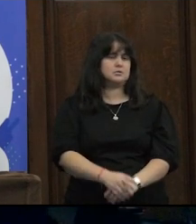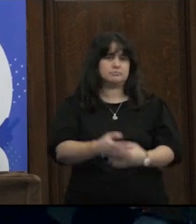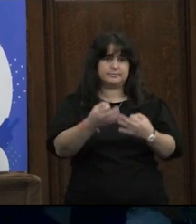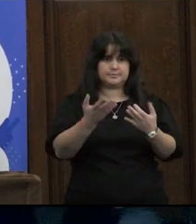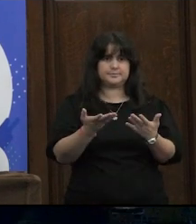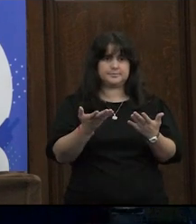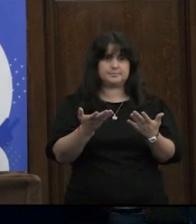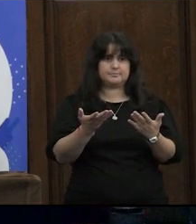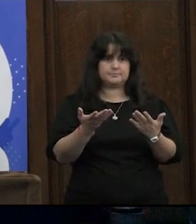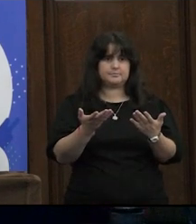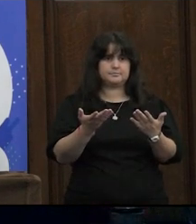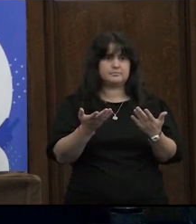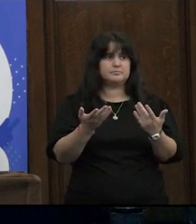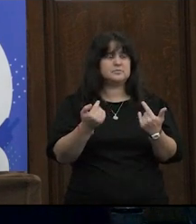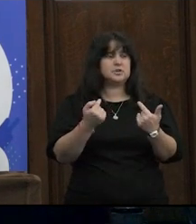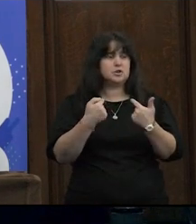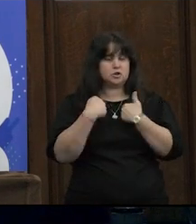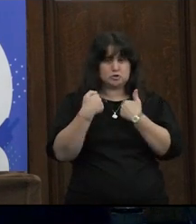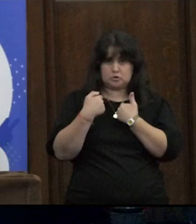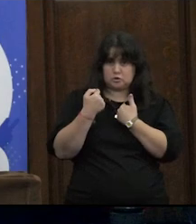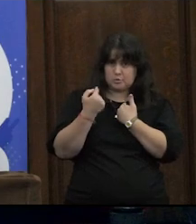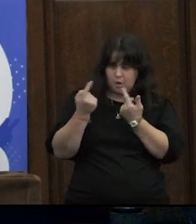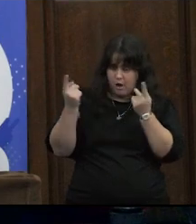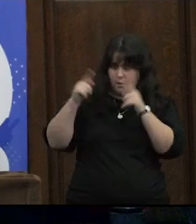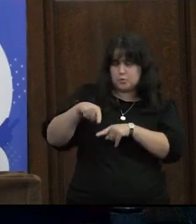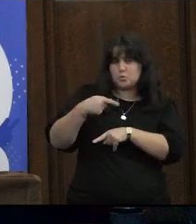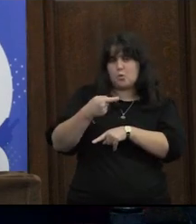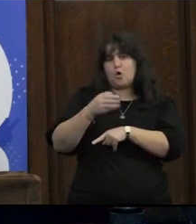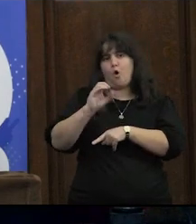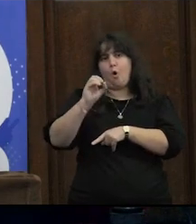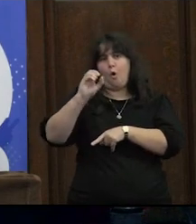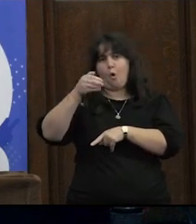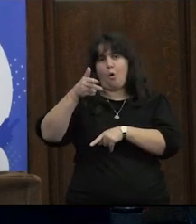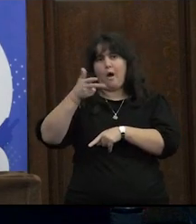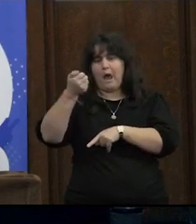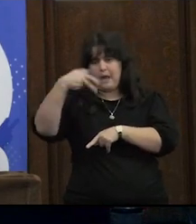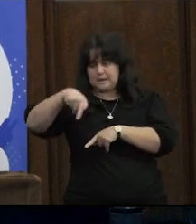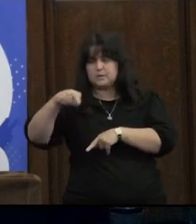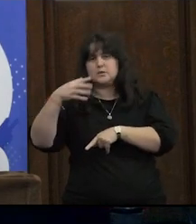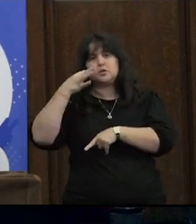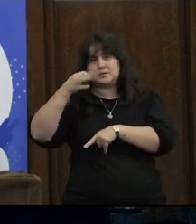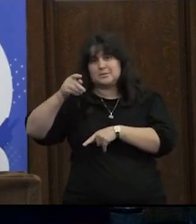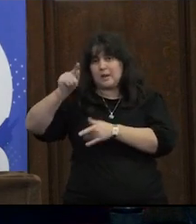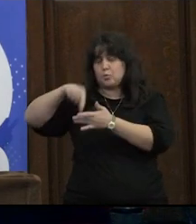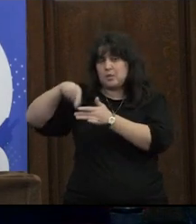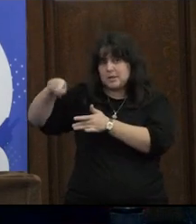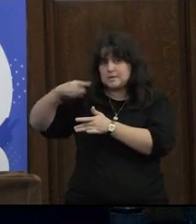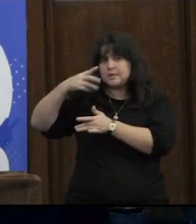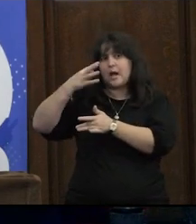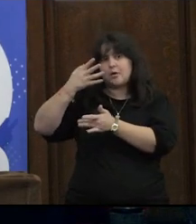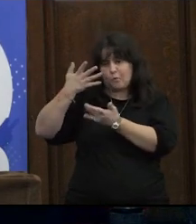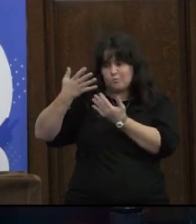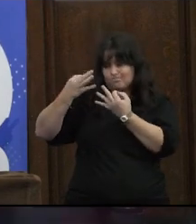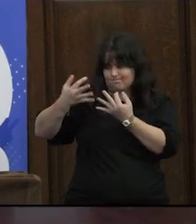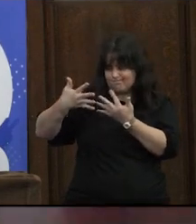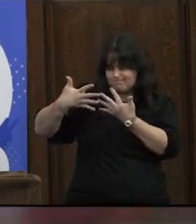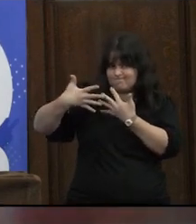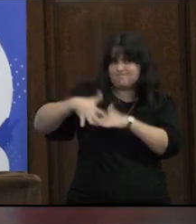precisamente yo recupero Alexandra Coan porque me parece que ella trae una torsión ahí